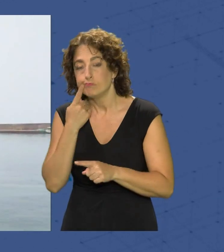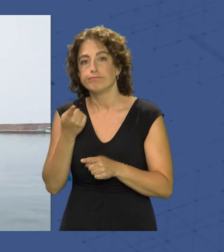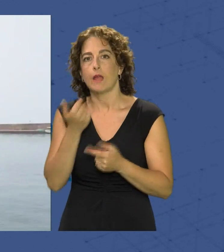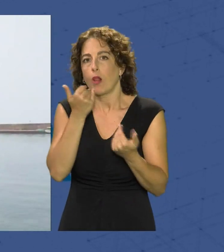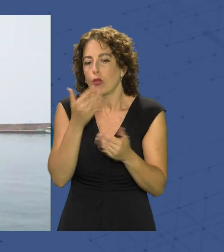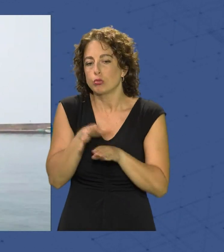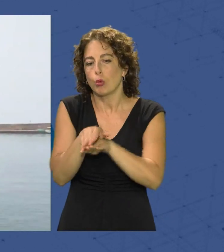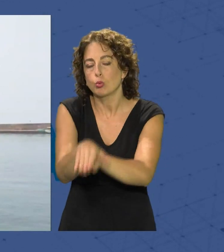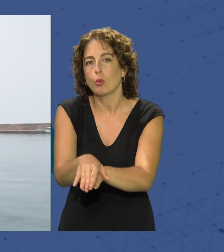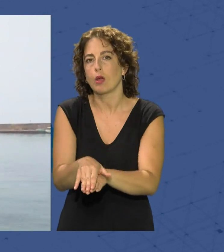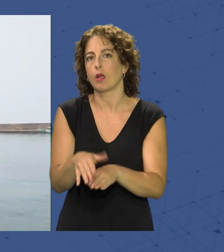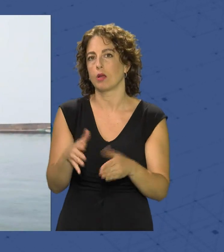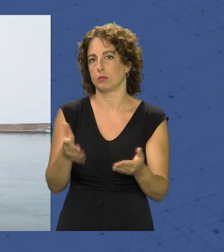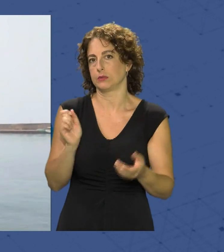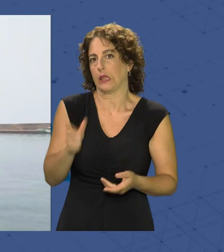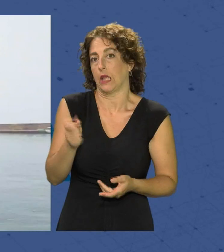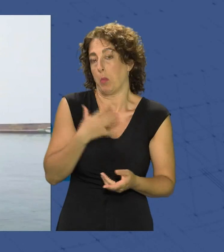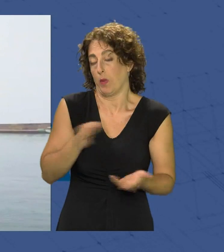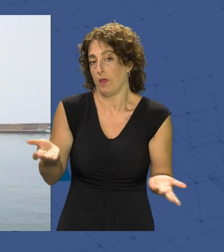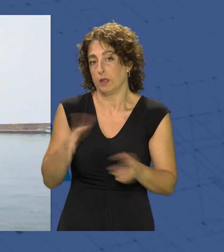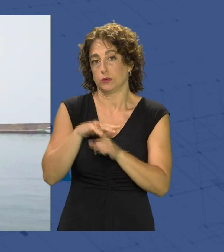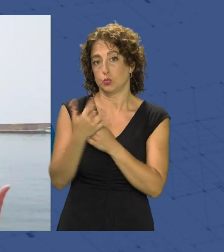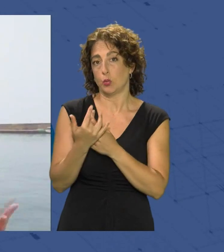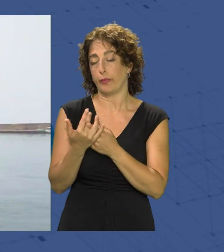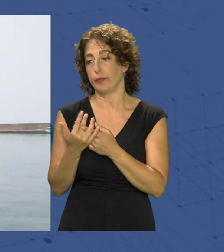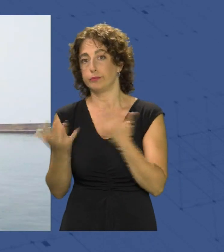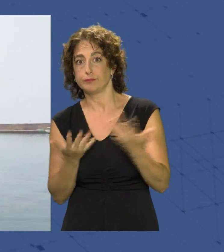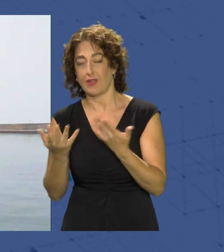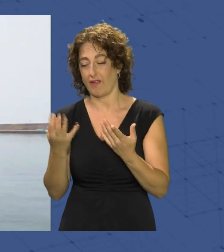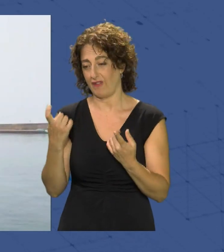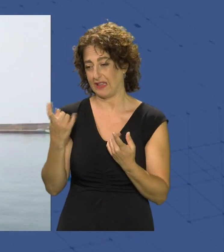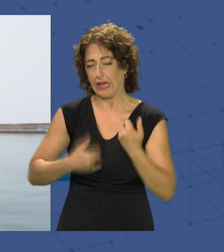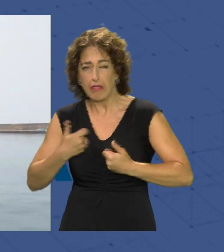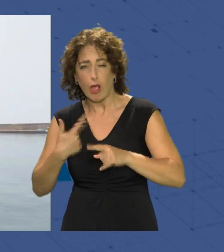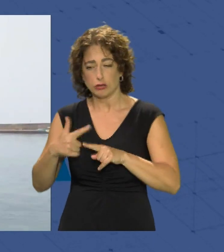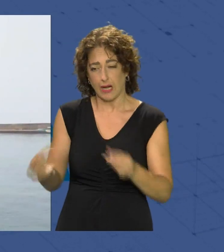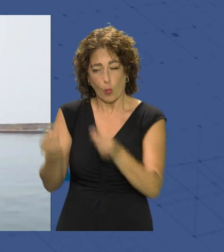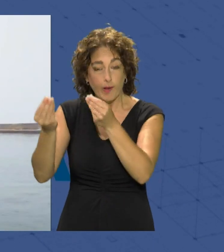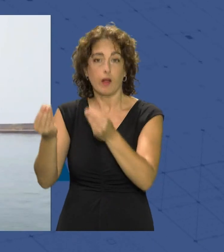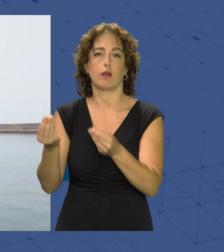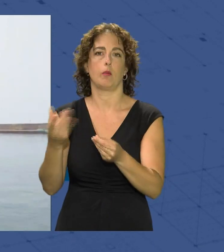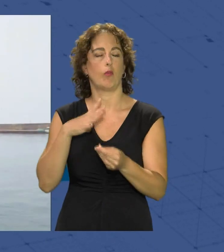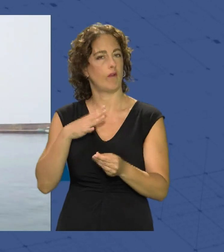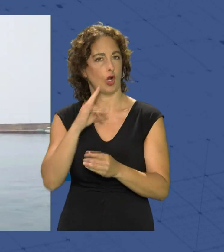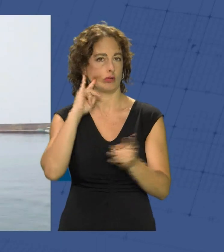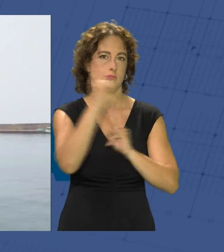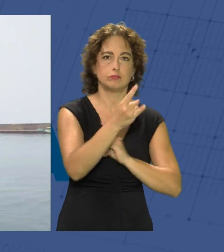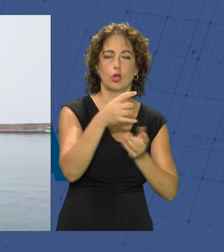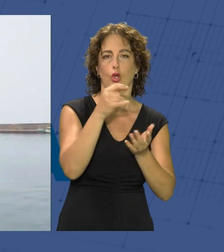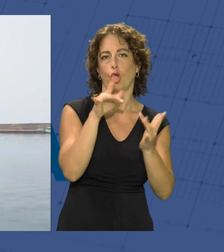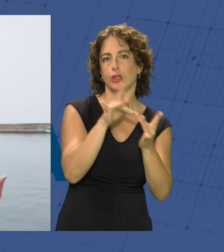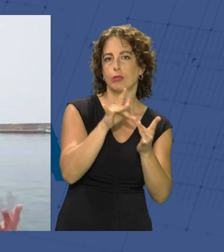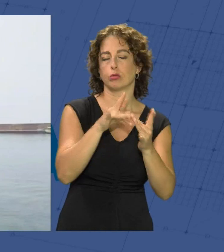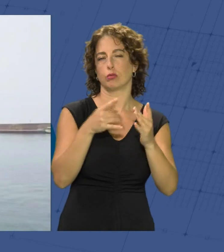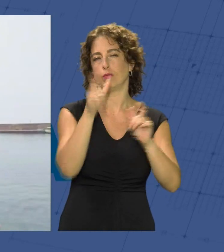ejemplar que puede ser habitual en una situación en donde haya que recuperar, pues que no dudan en ponerse en contacto con nuestros agentes de